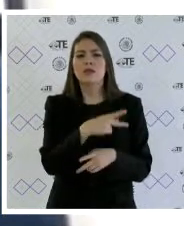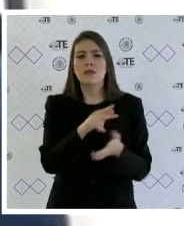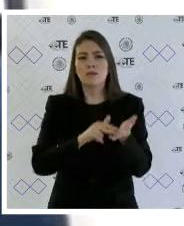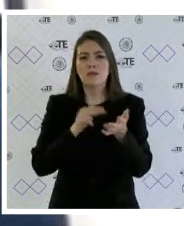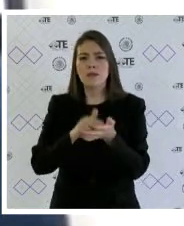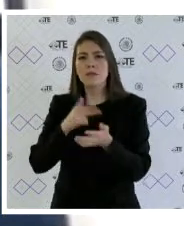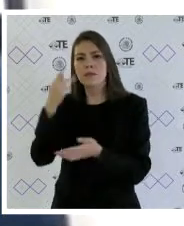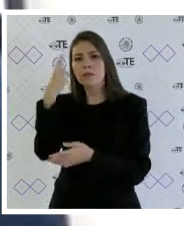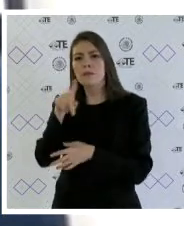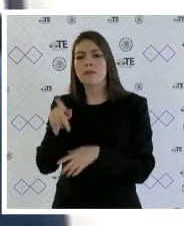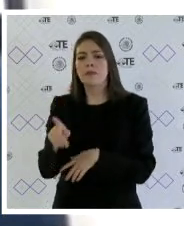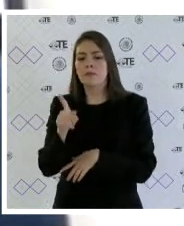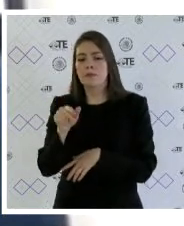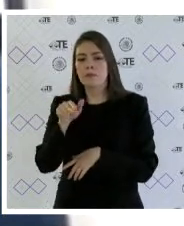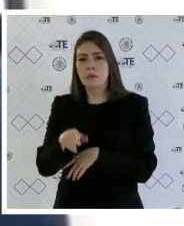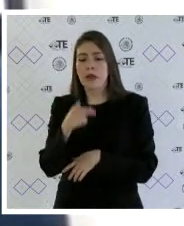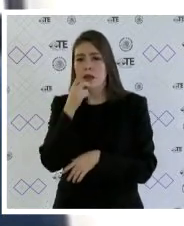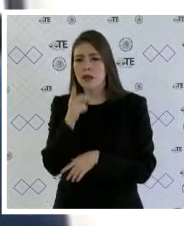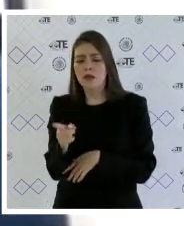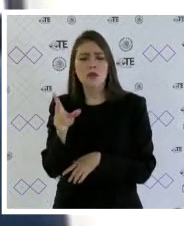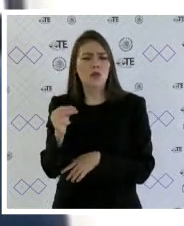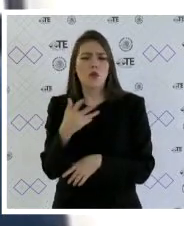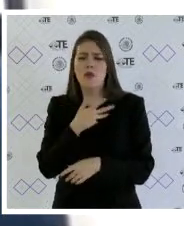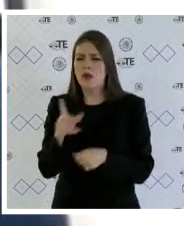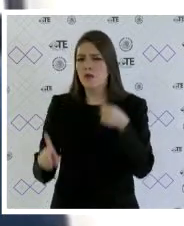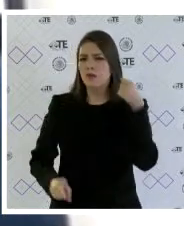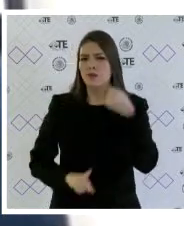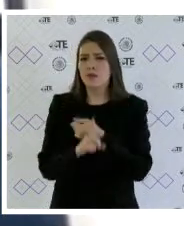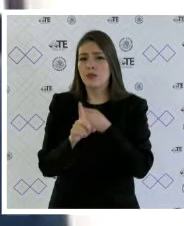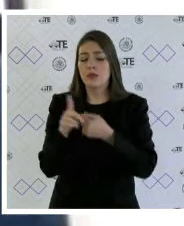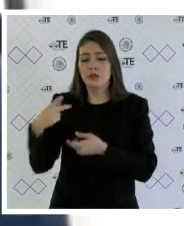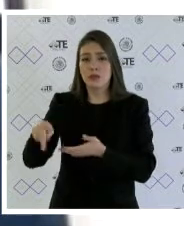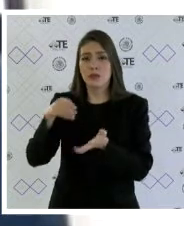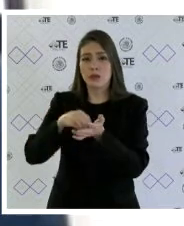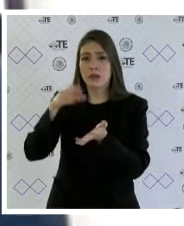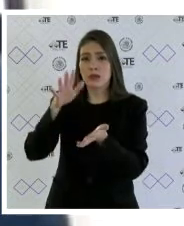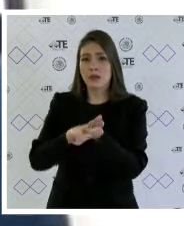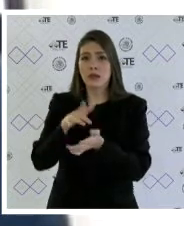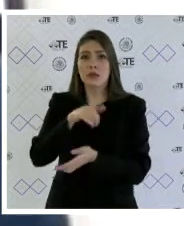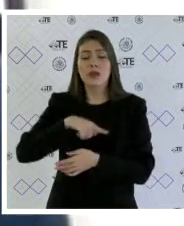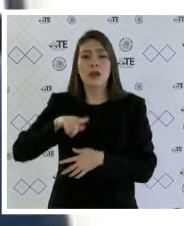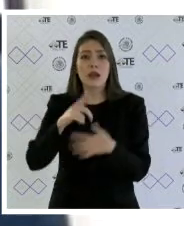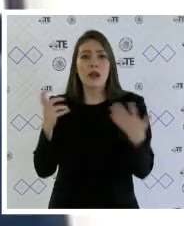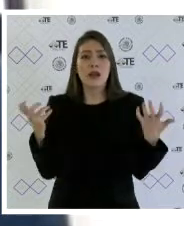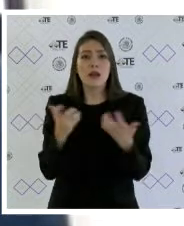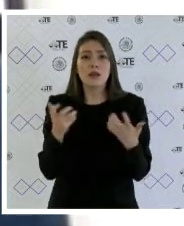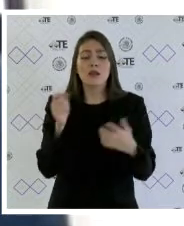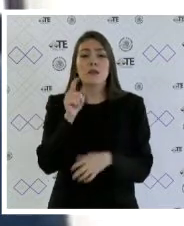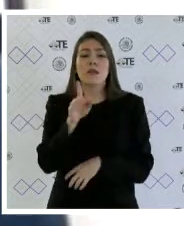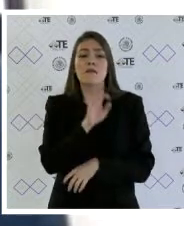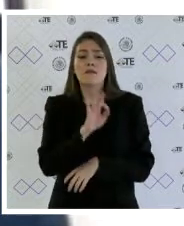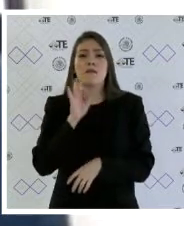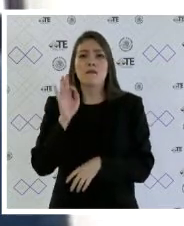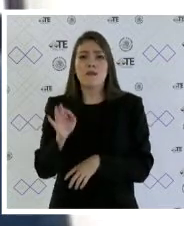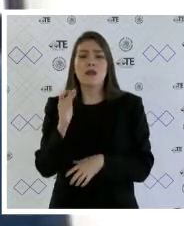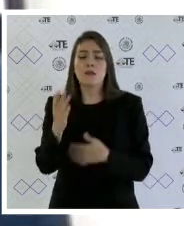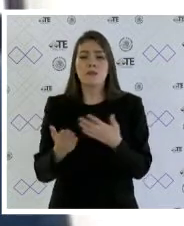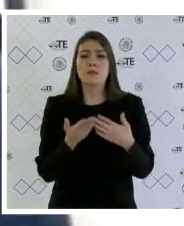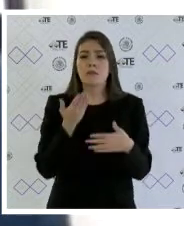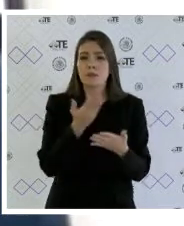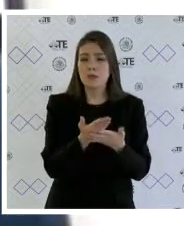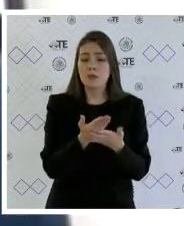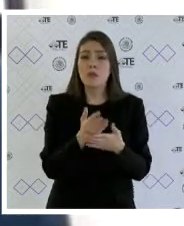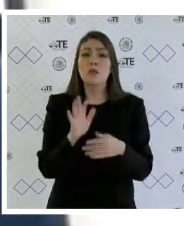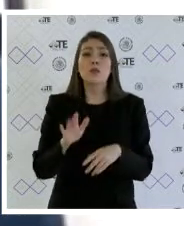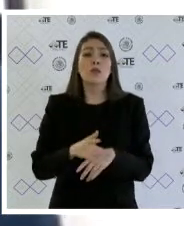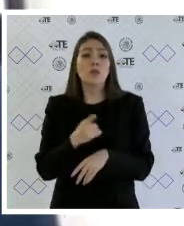mediante el cual manifestó que no existía inconveniente que el registro de la parte promovente se realizara en la fecha solicitada, puesto que